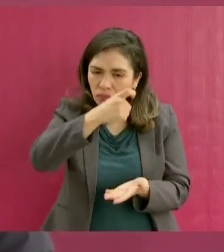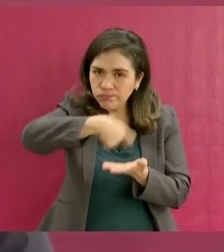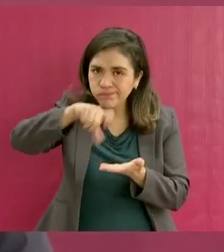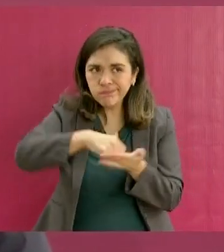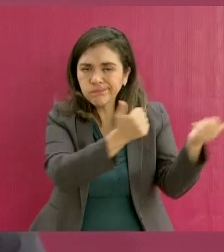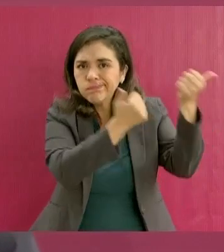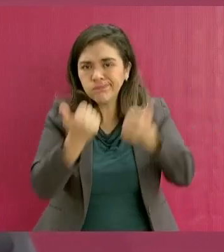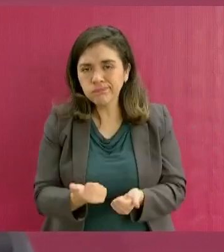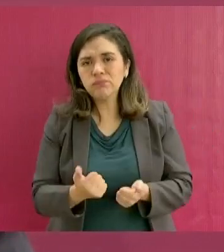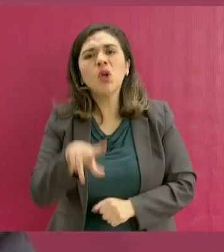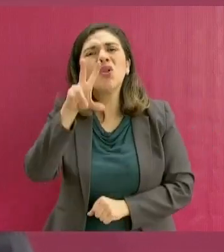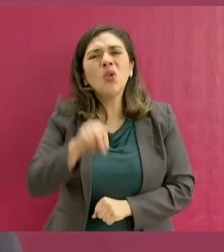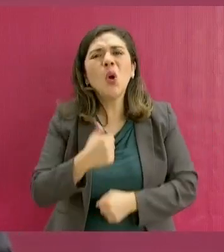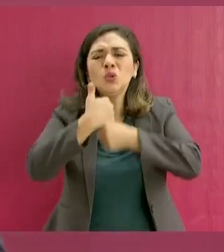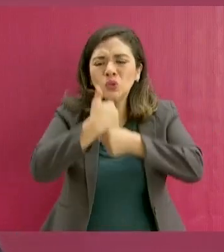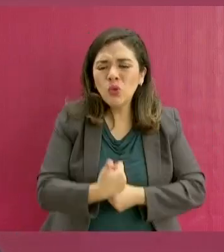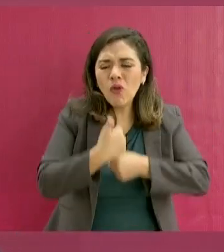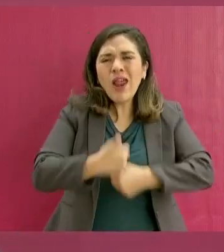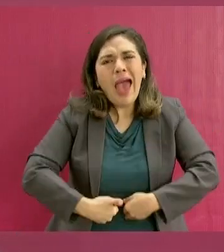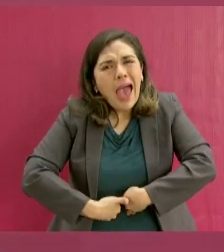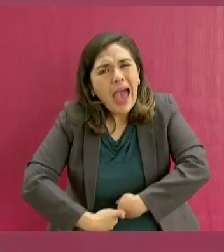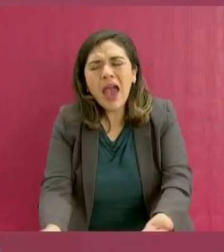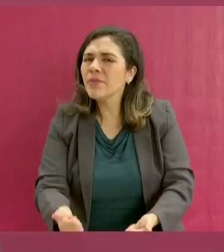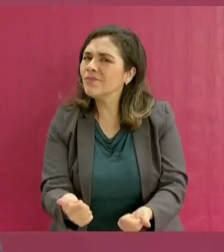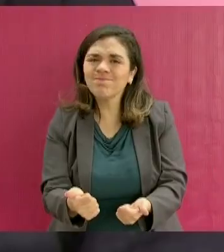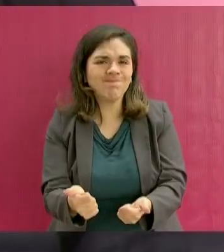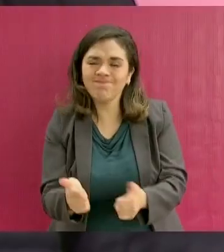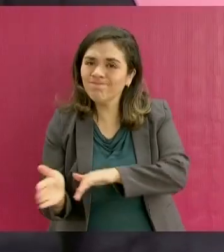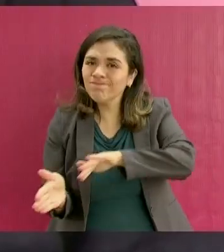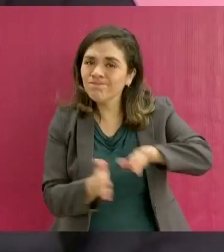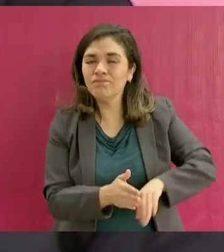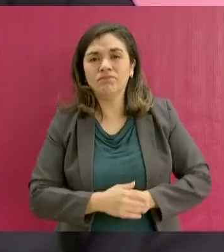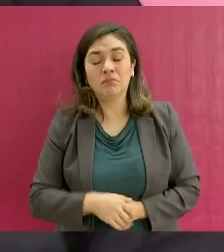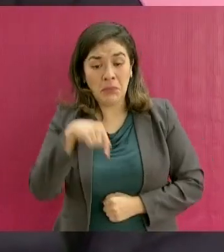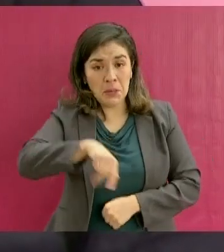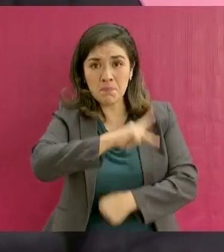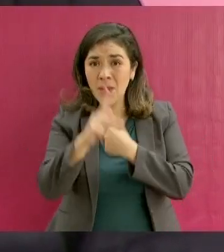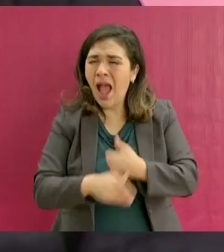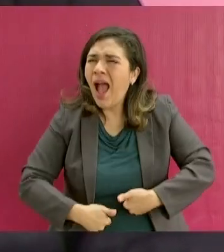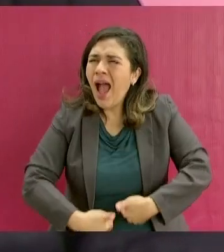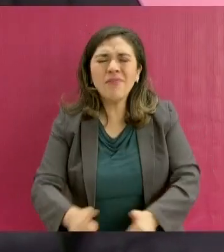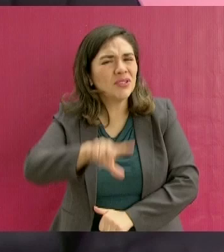que no se padezca hambre en nuestro país.